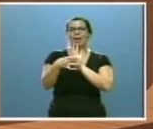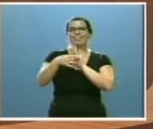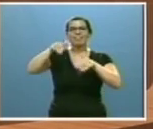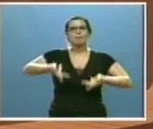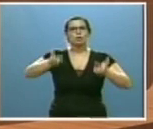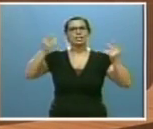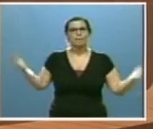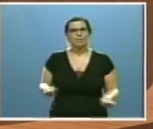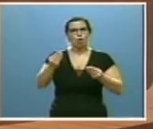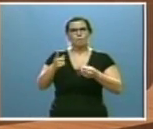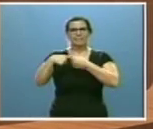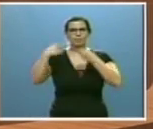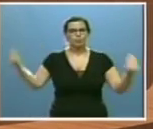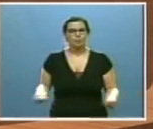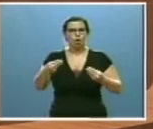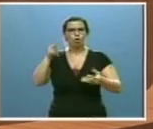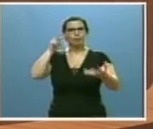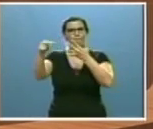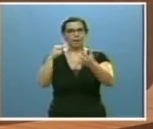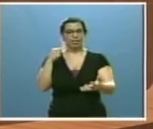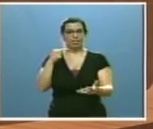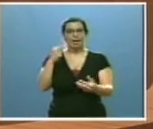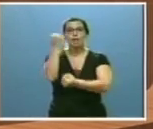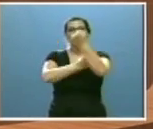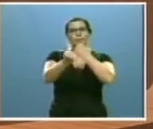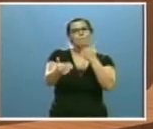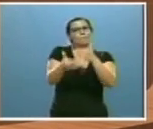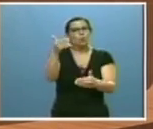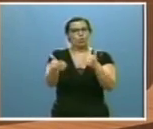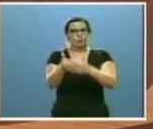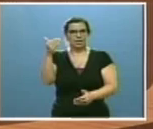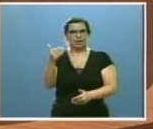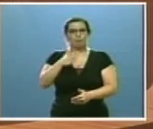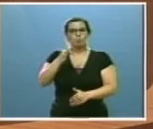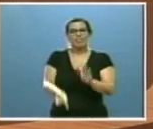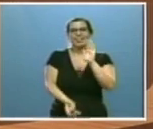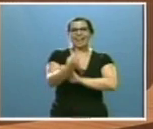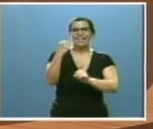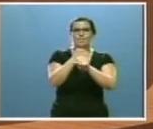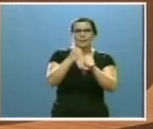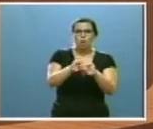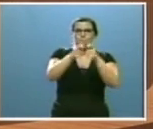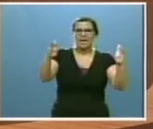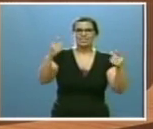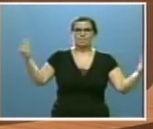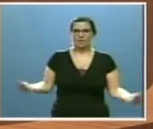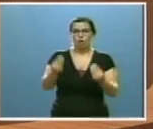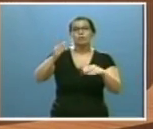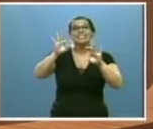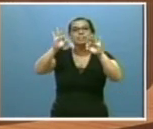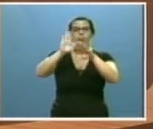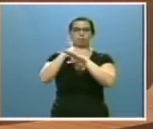participación y transparencia. Con una economía moderna capaz de generar más y mejor empleo, especialmente para los jóvenes.